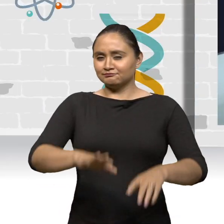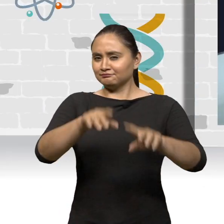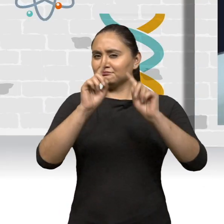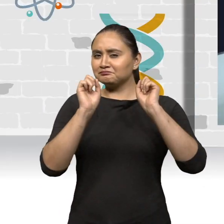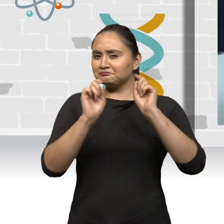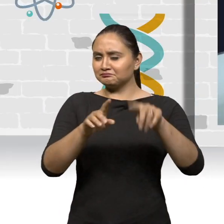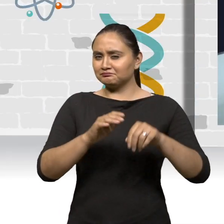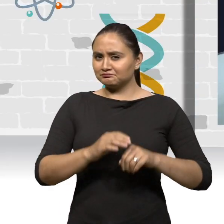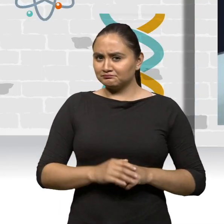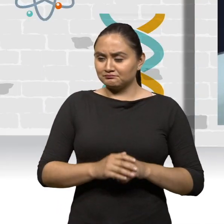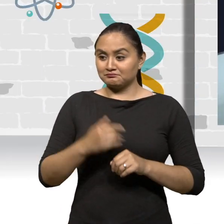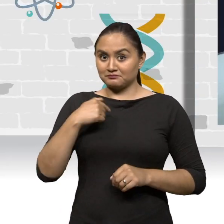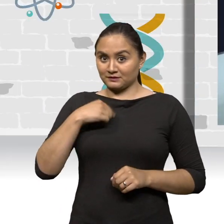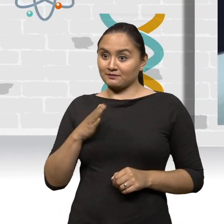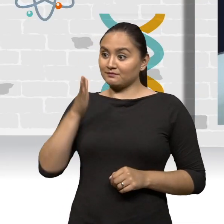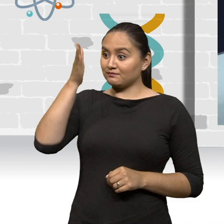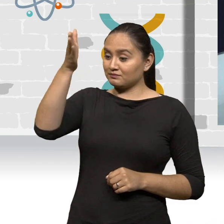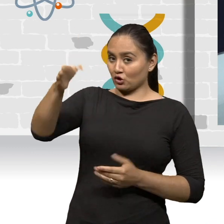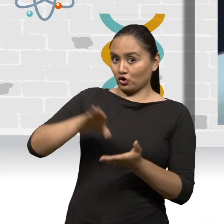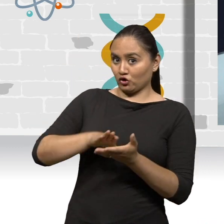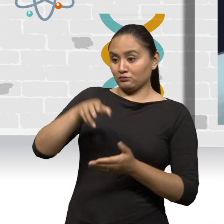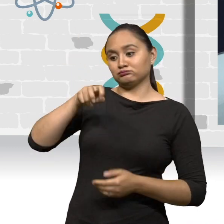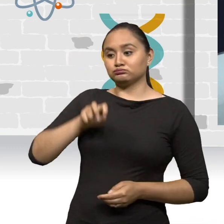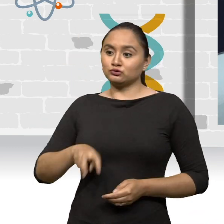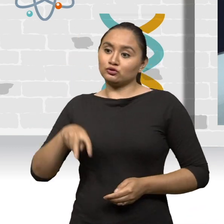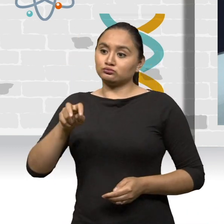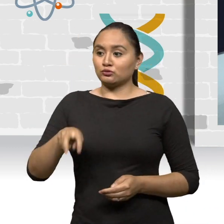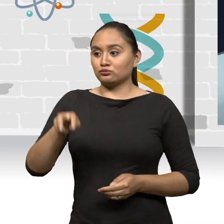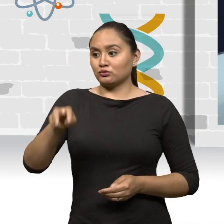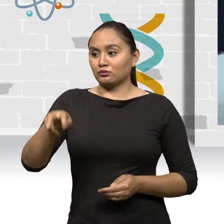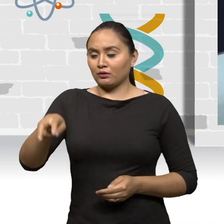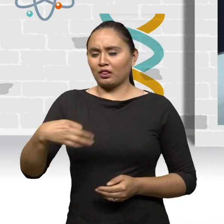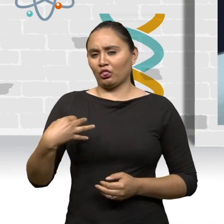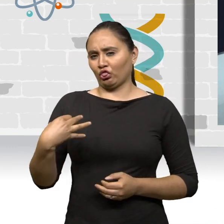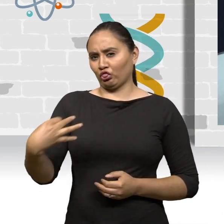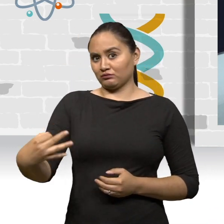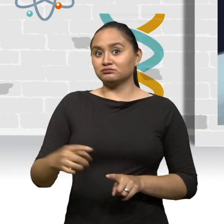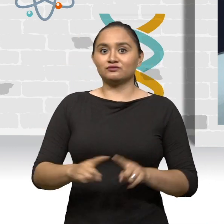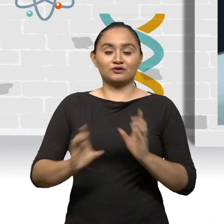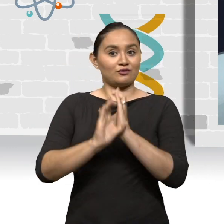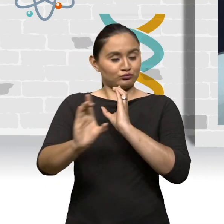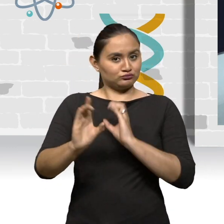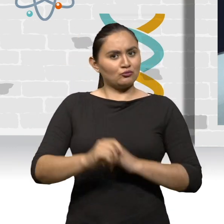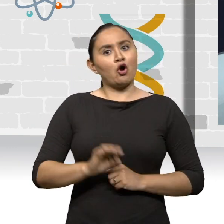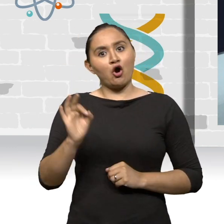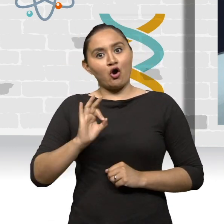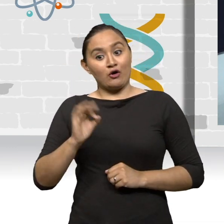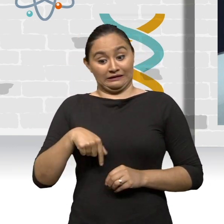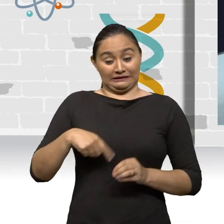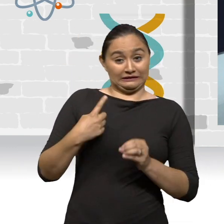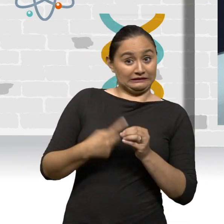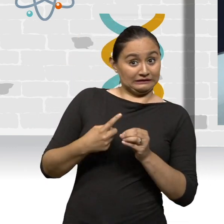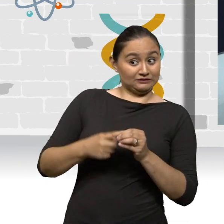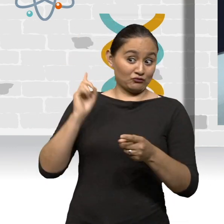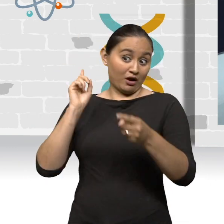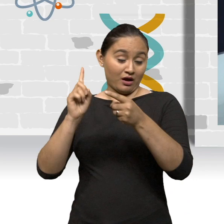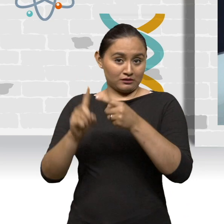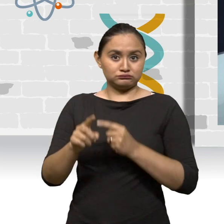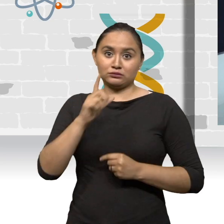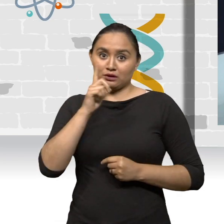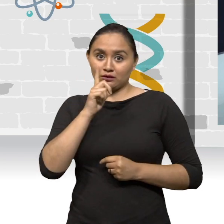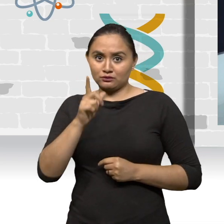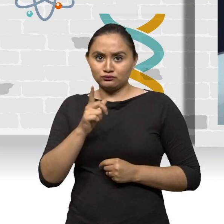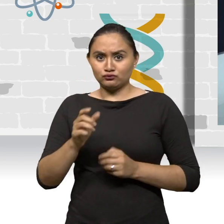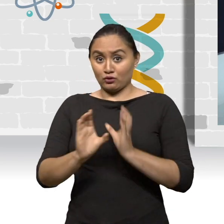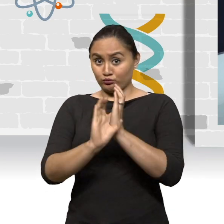¿Por qué cuando voy al colegio me tardo más si voy caminando que en bus? O si decido viajar de una ciudad a otra, me tardo menos